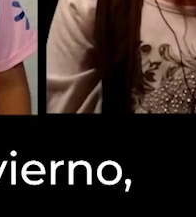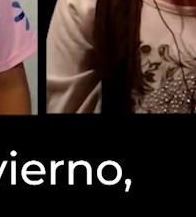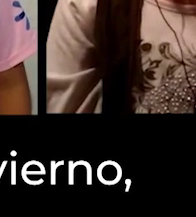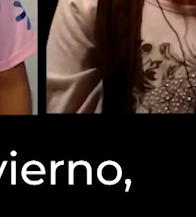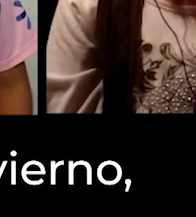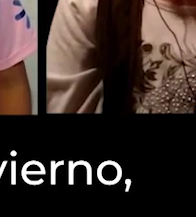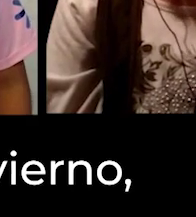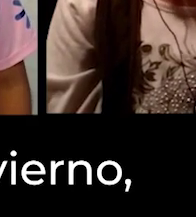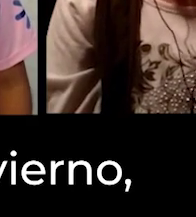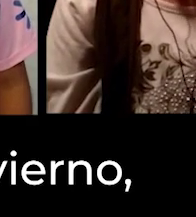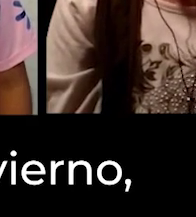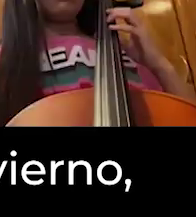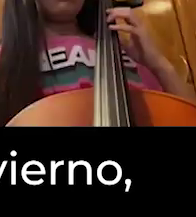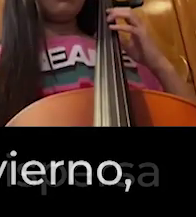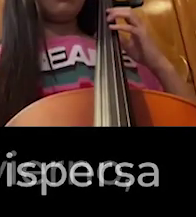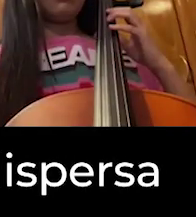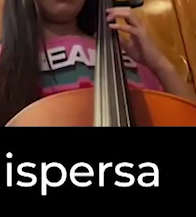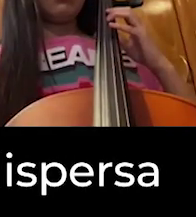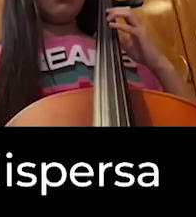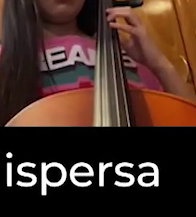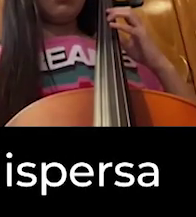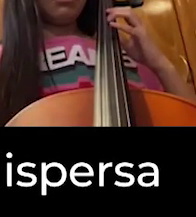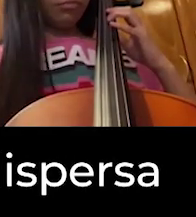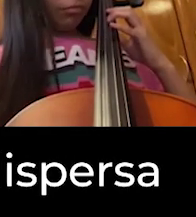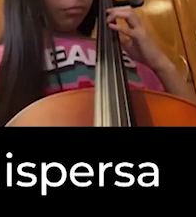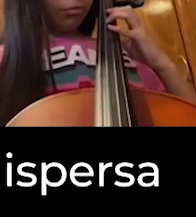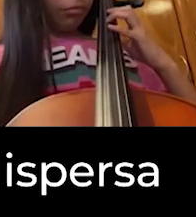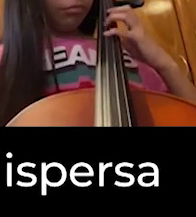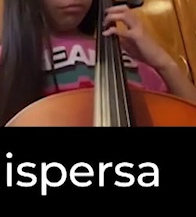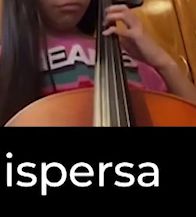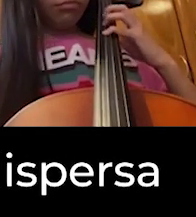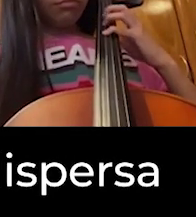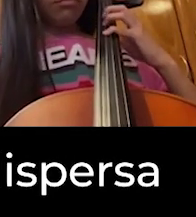muevan